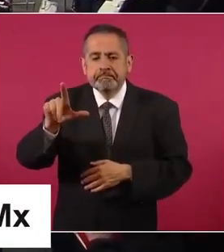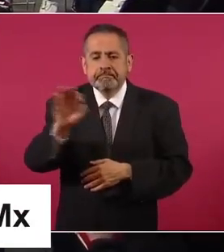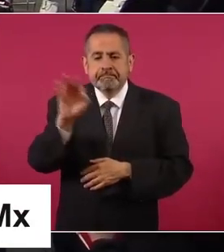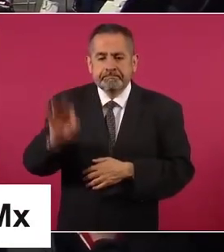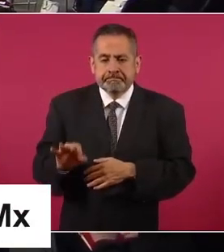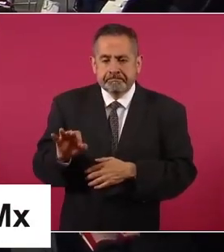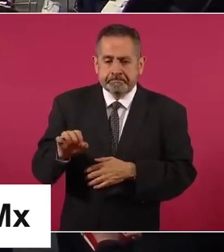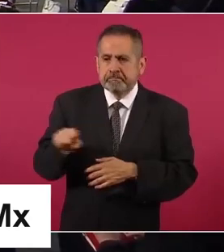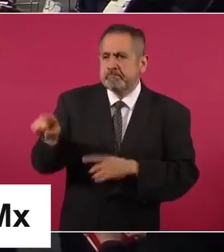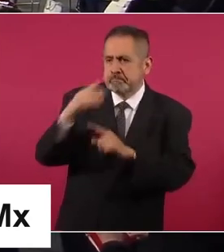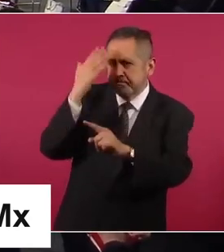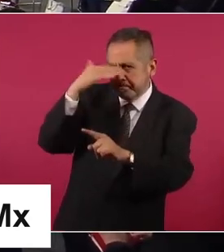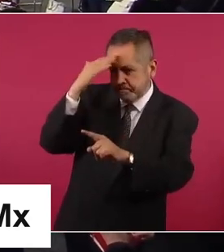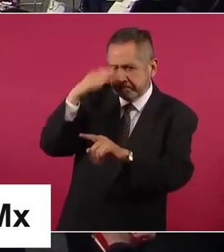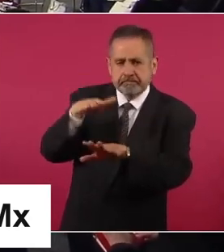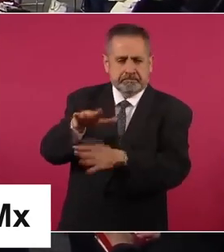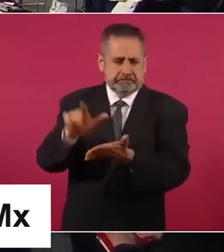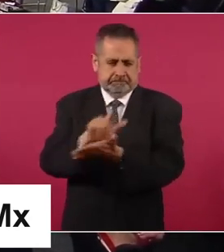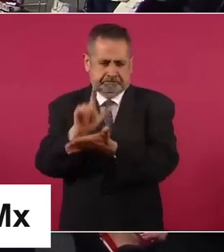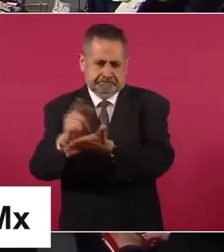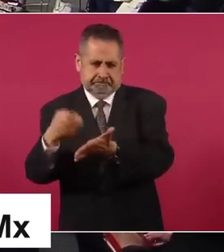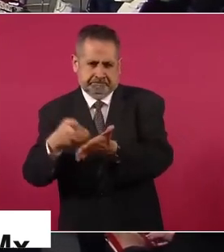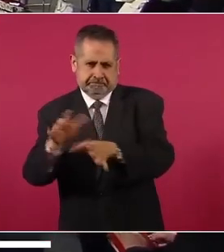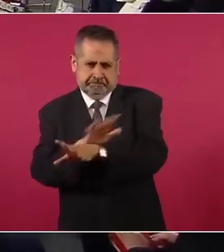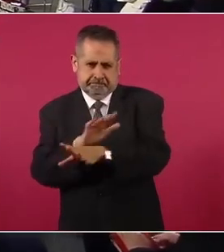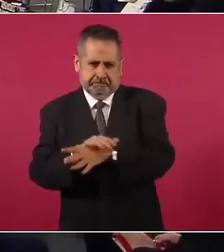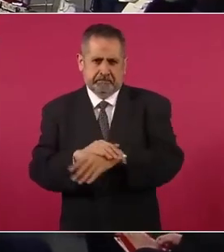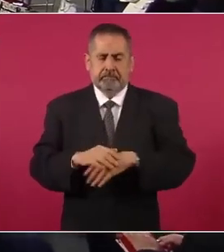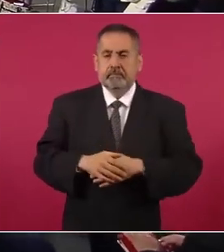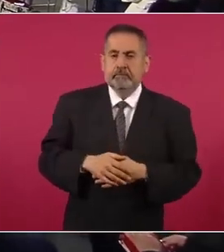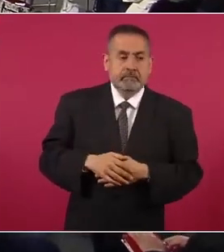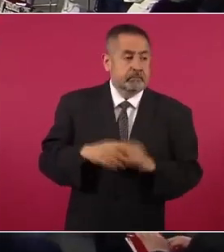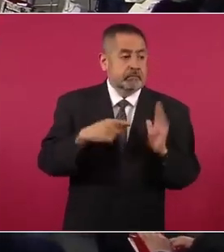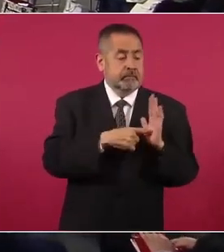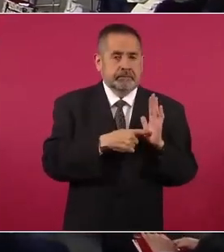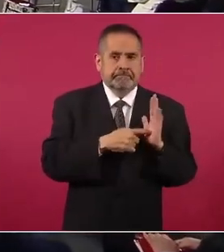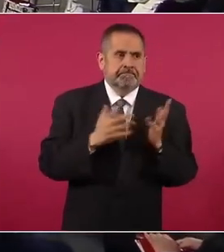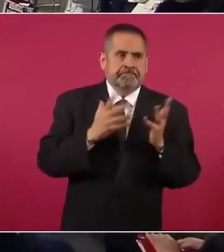entonces sería muy bueno hacer otra.